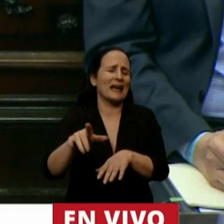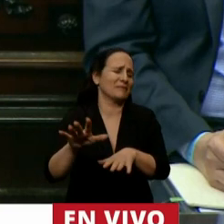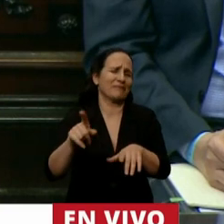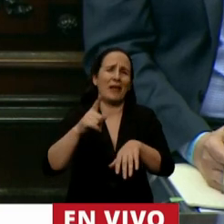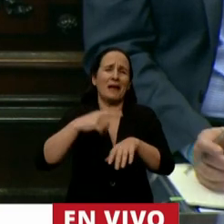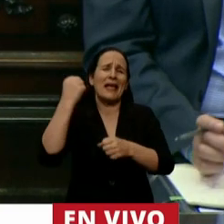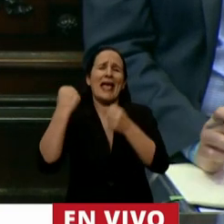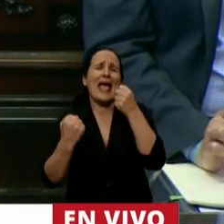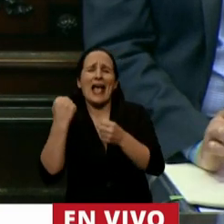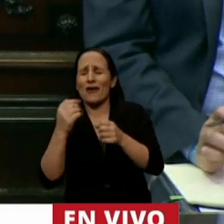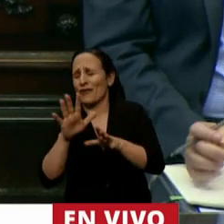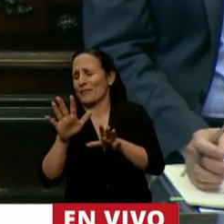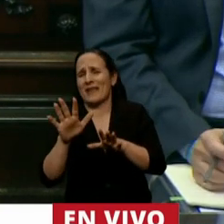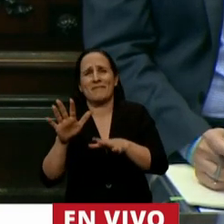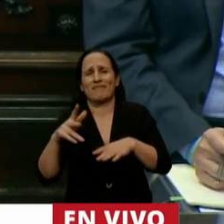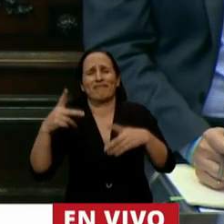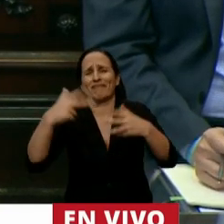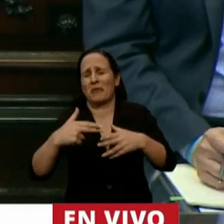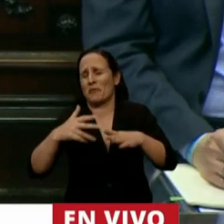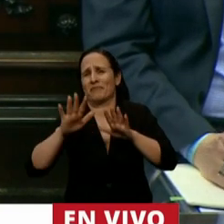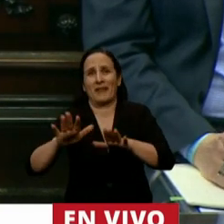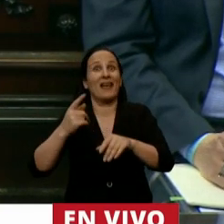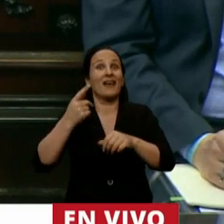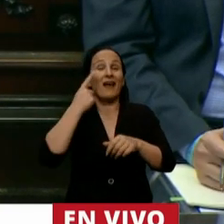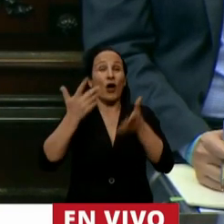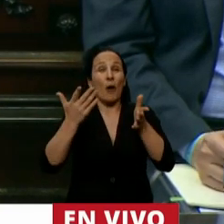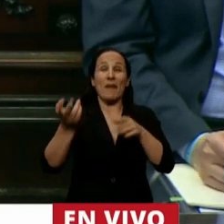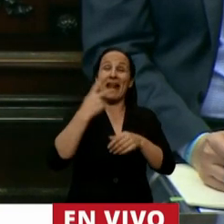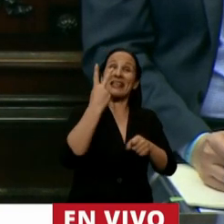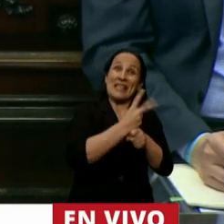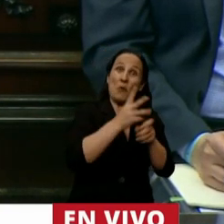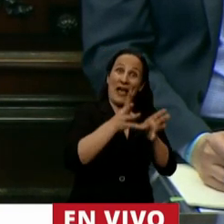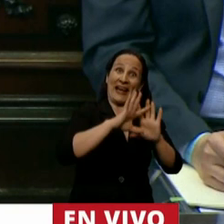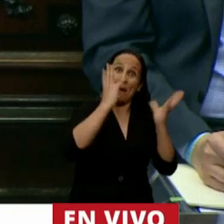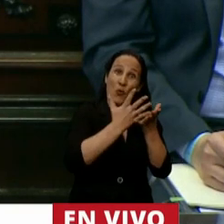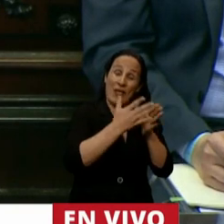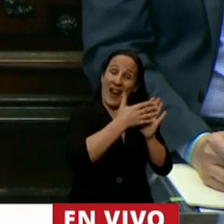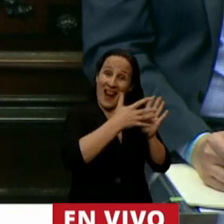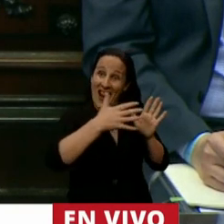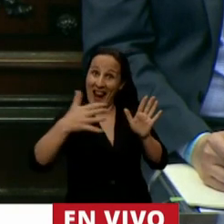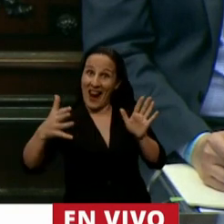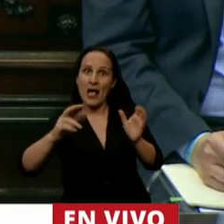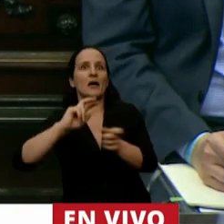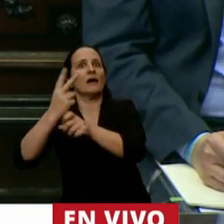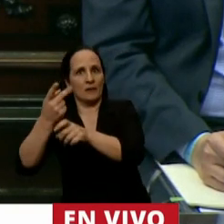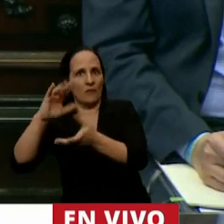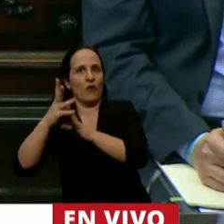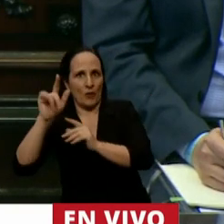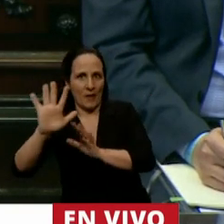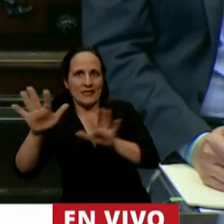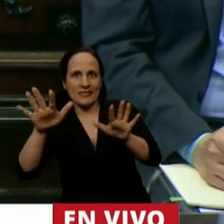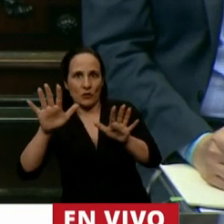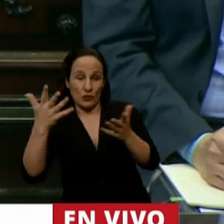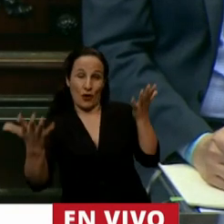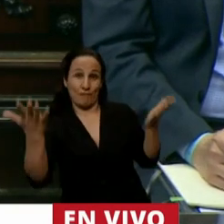recesión económica desde la Segunda Guerra Mundial el Banco Mundial plantea este escenario tiene esta